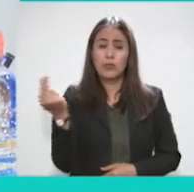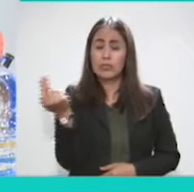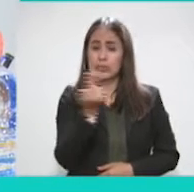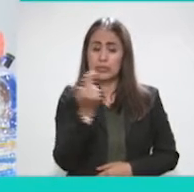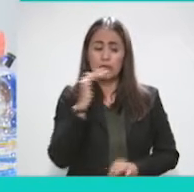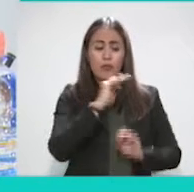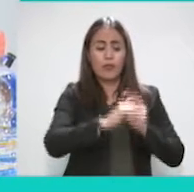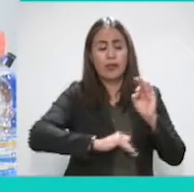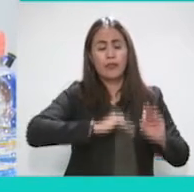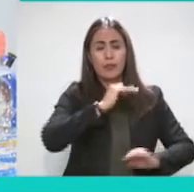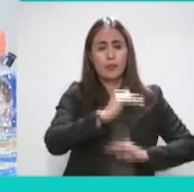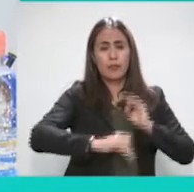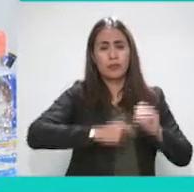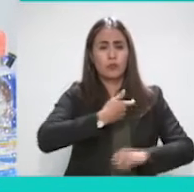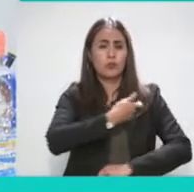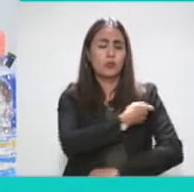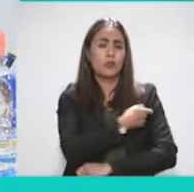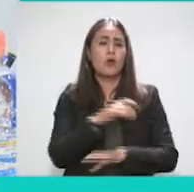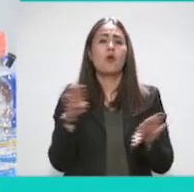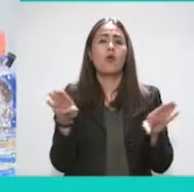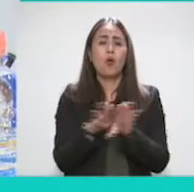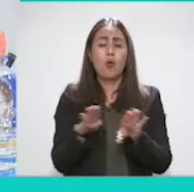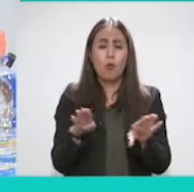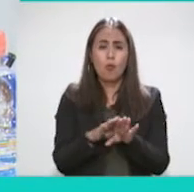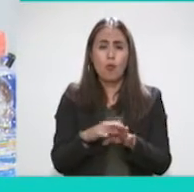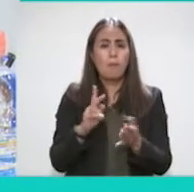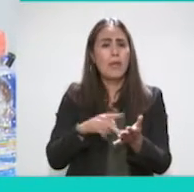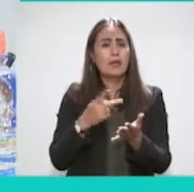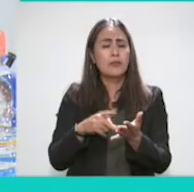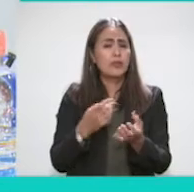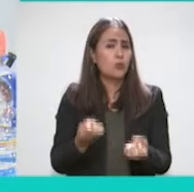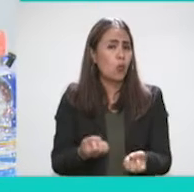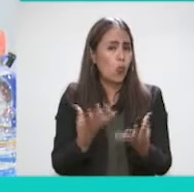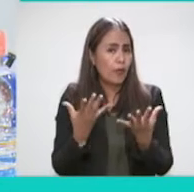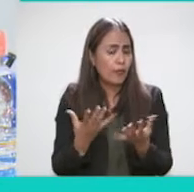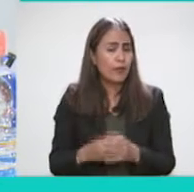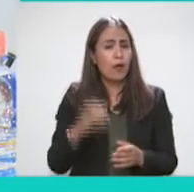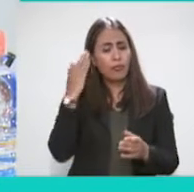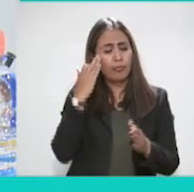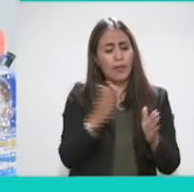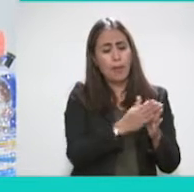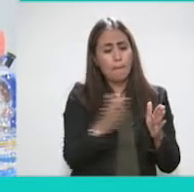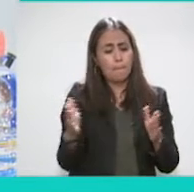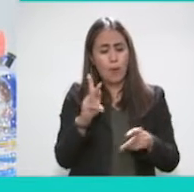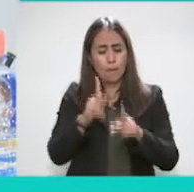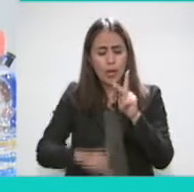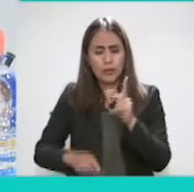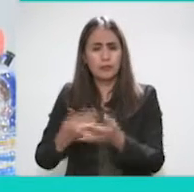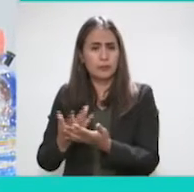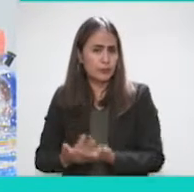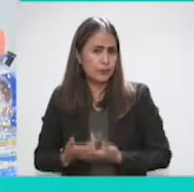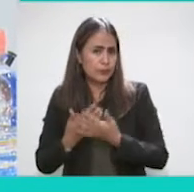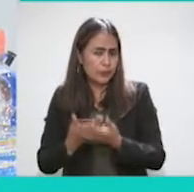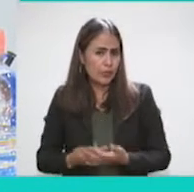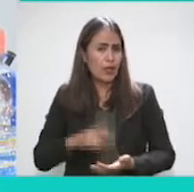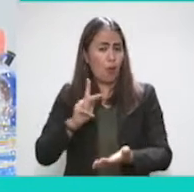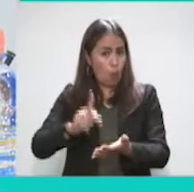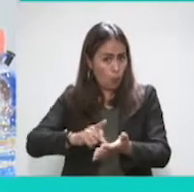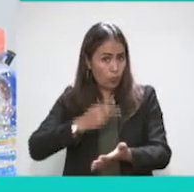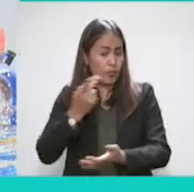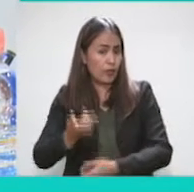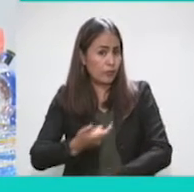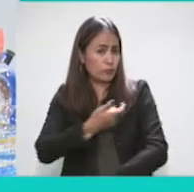para su aplicación, en este caso dosis y tiempo entre estas, precisando a partir de